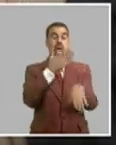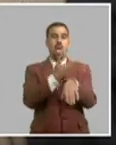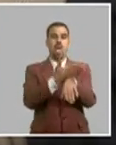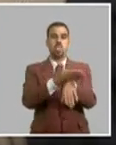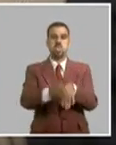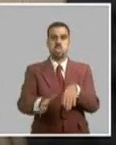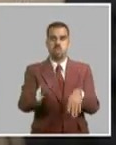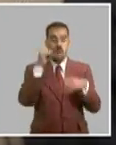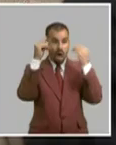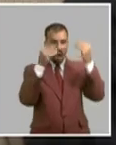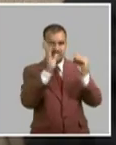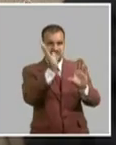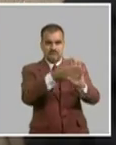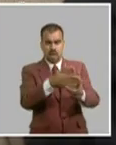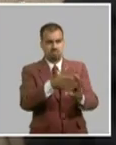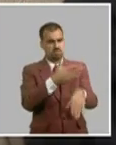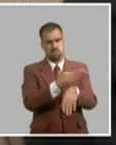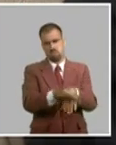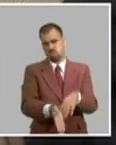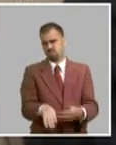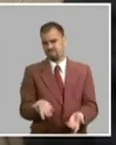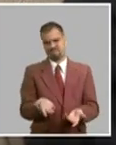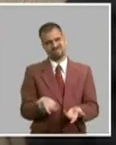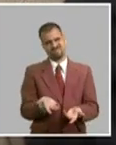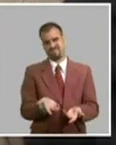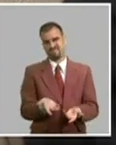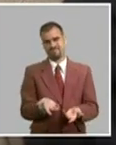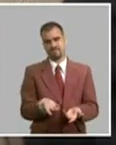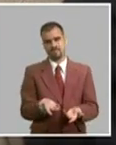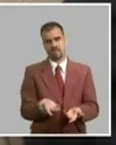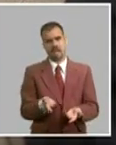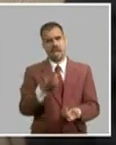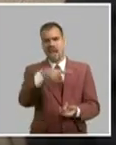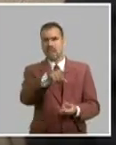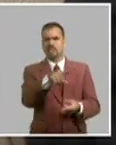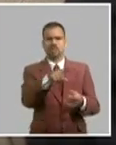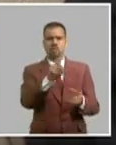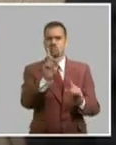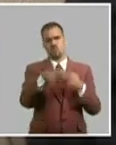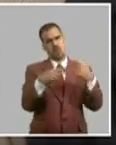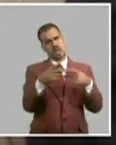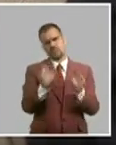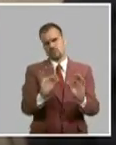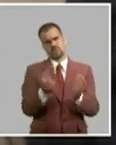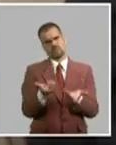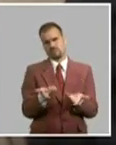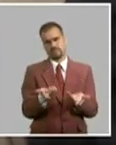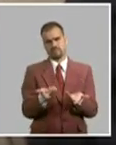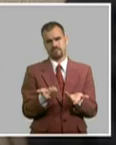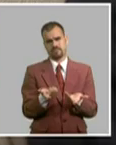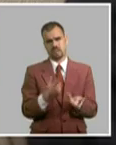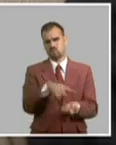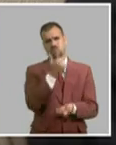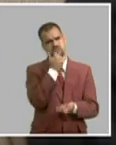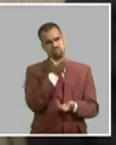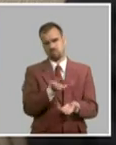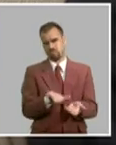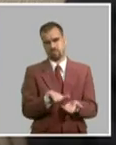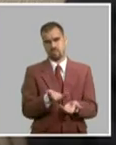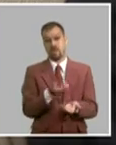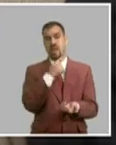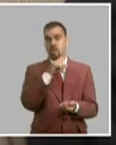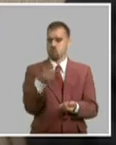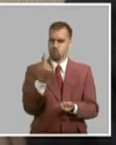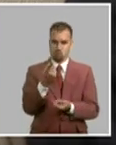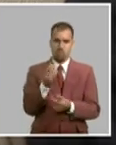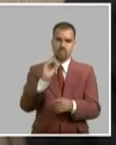esa no es la esencia de la política de sanciones, tiene que ser educativa. Y si nosotros somos compañeros y estamos